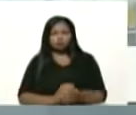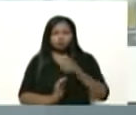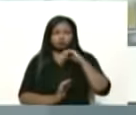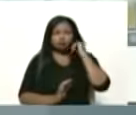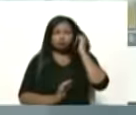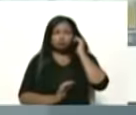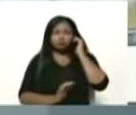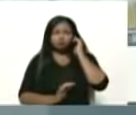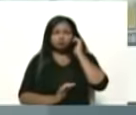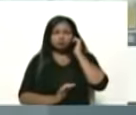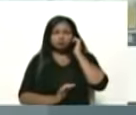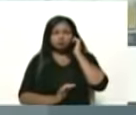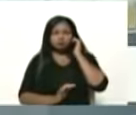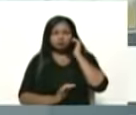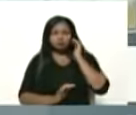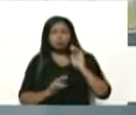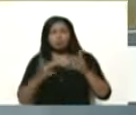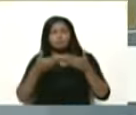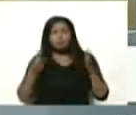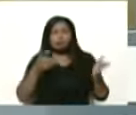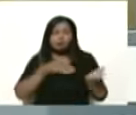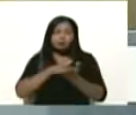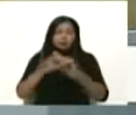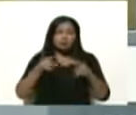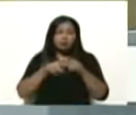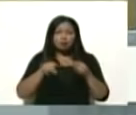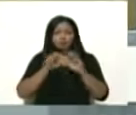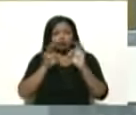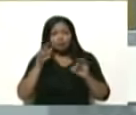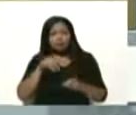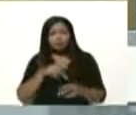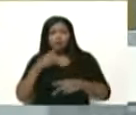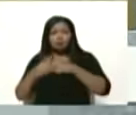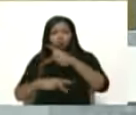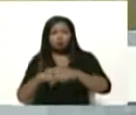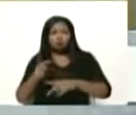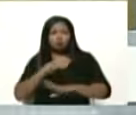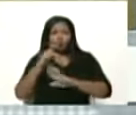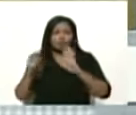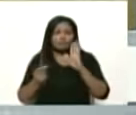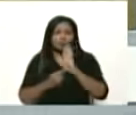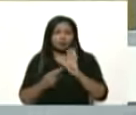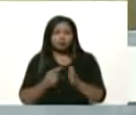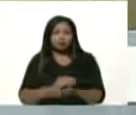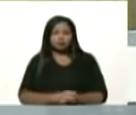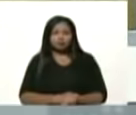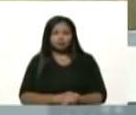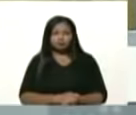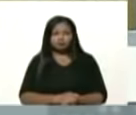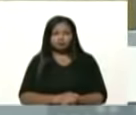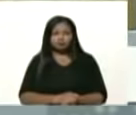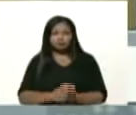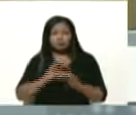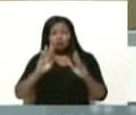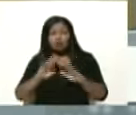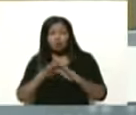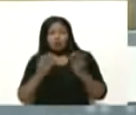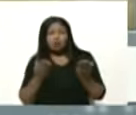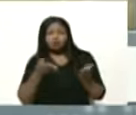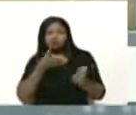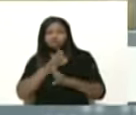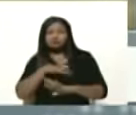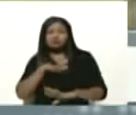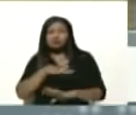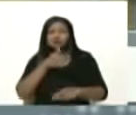Con compras públicas, lo garantizamos, le garantizamos la producción completa. ¿Y esos cuadernos para dónde van?